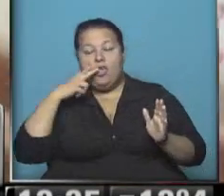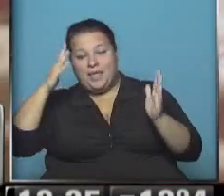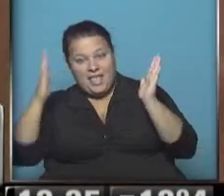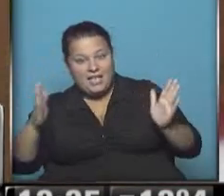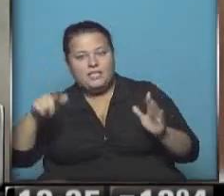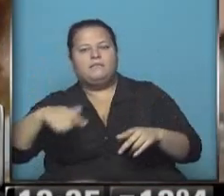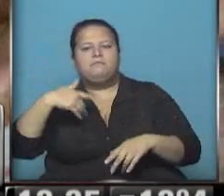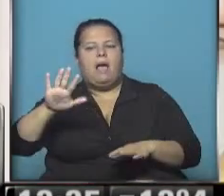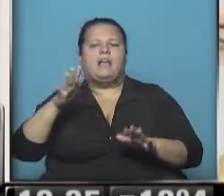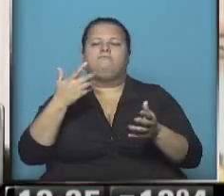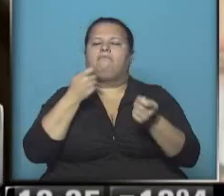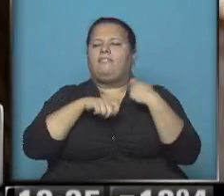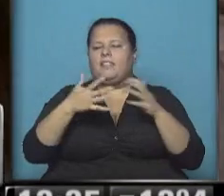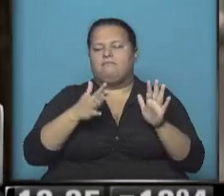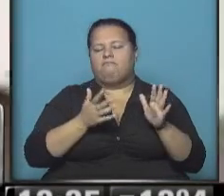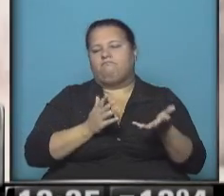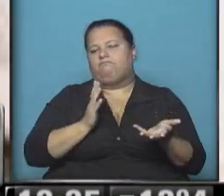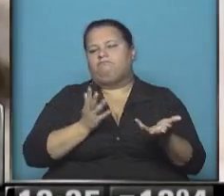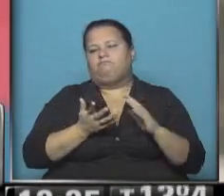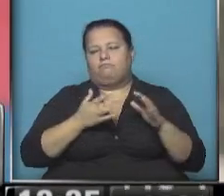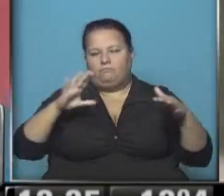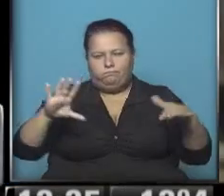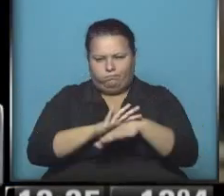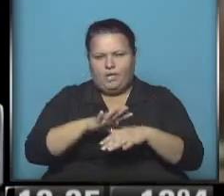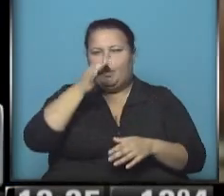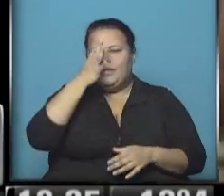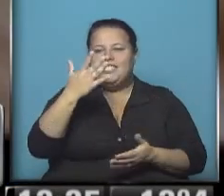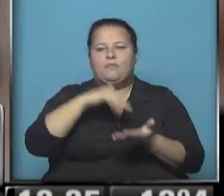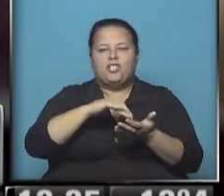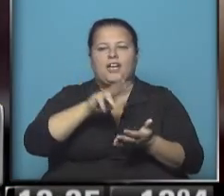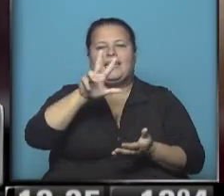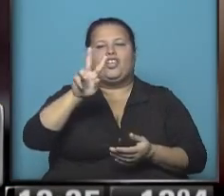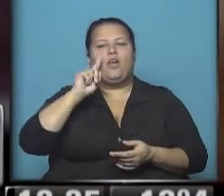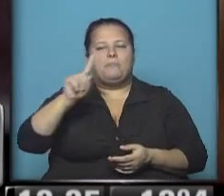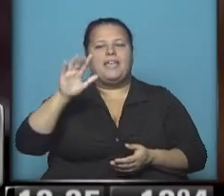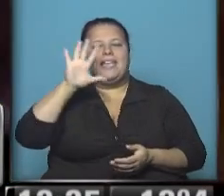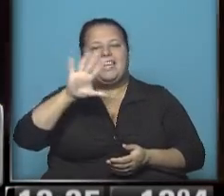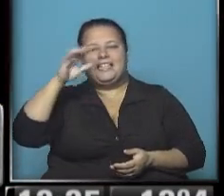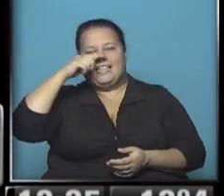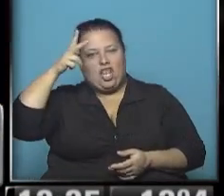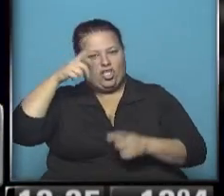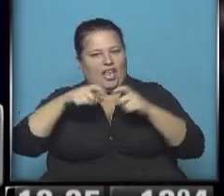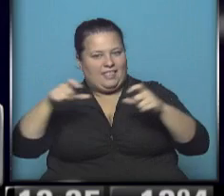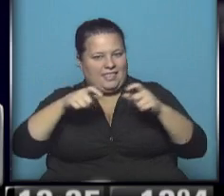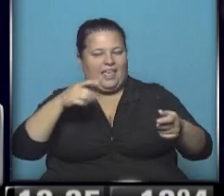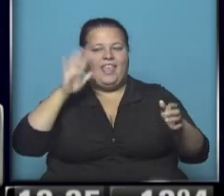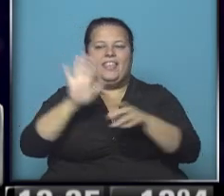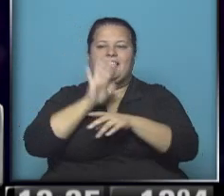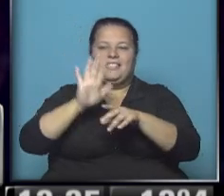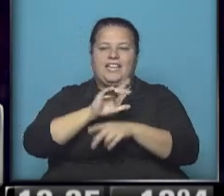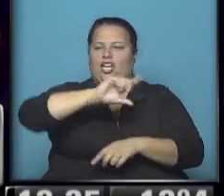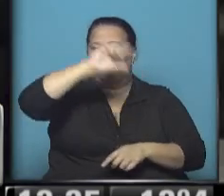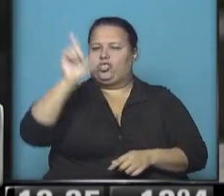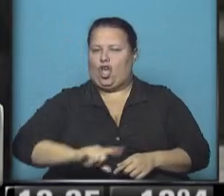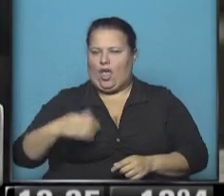Se vendieron cerca de, en realidad es que es exacta la cifra, 25.032.578 entradas en las salas de cine de todo